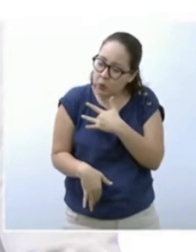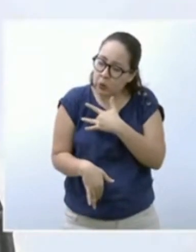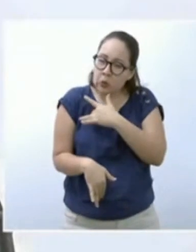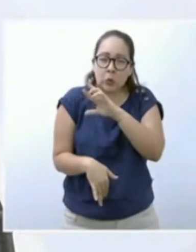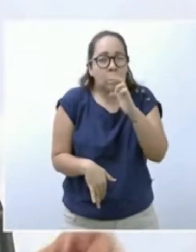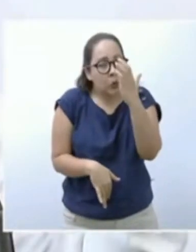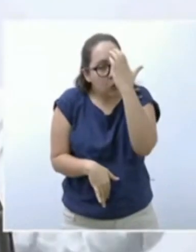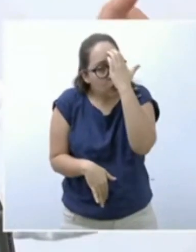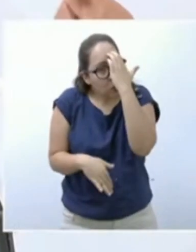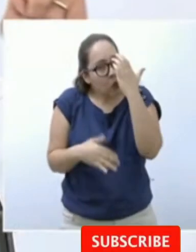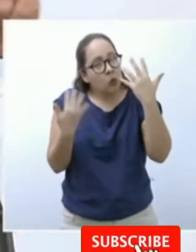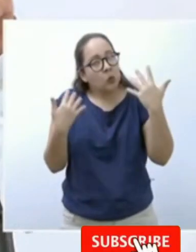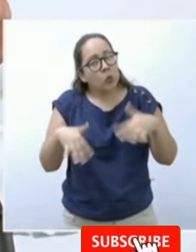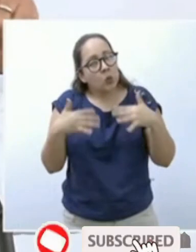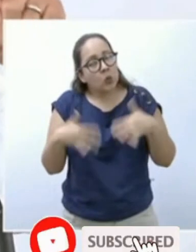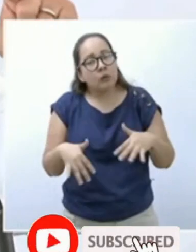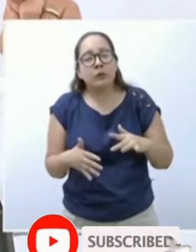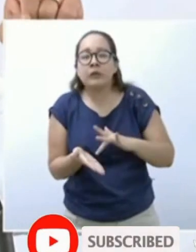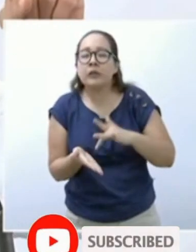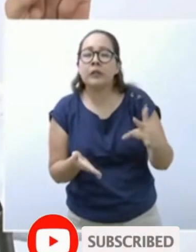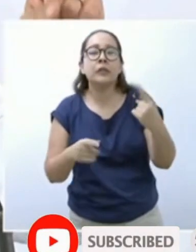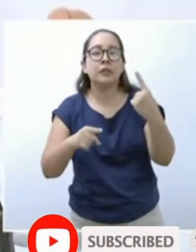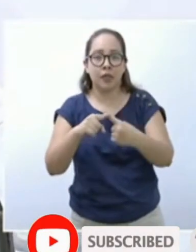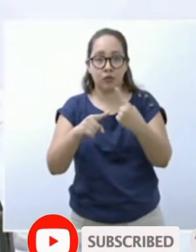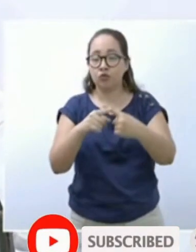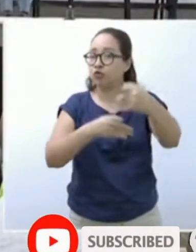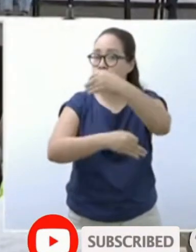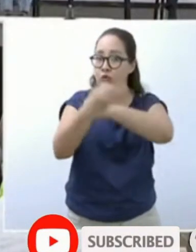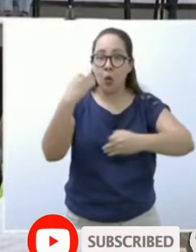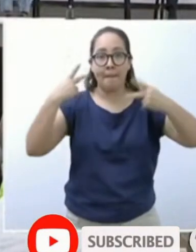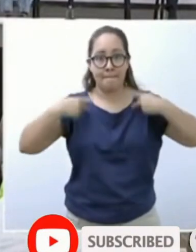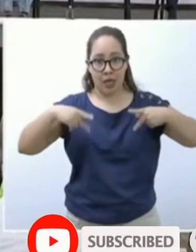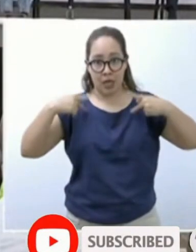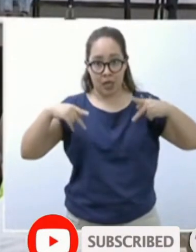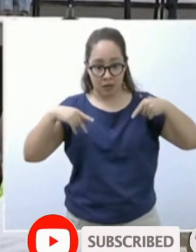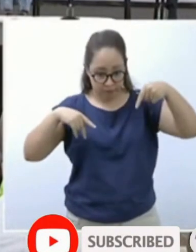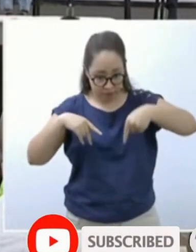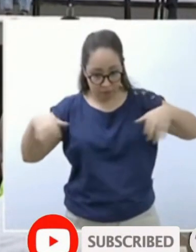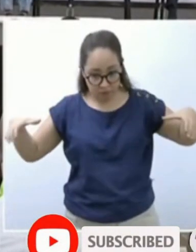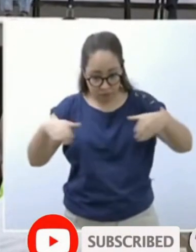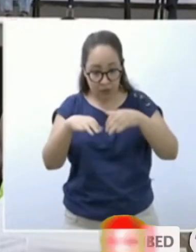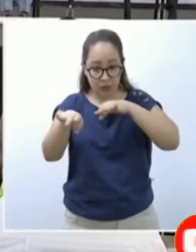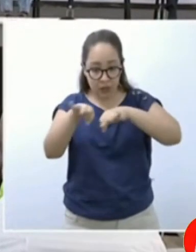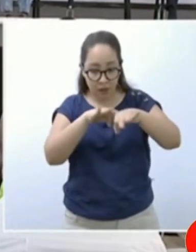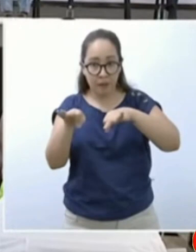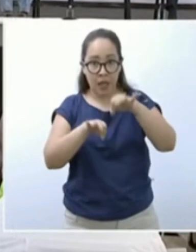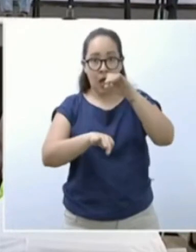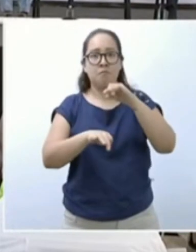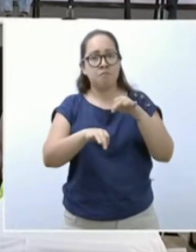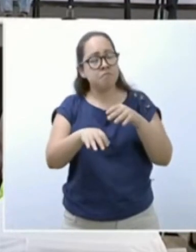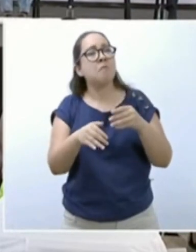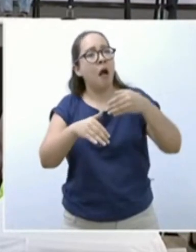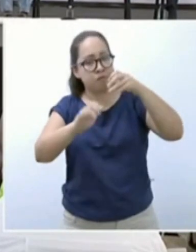a todos ustedes, trabajadores, colaboradores de Nestlé Veracruz,